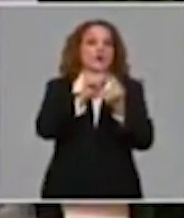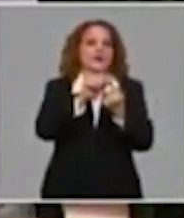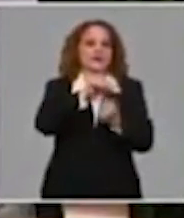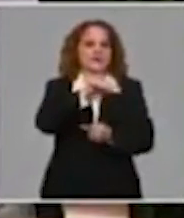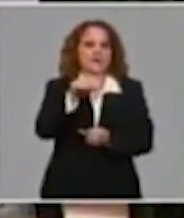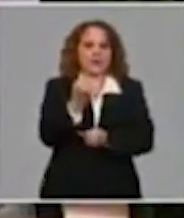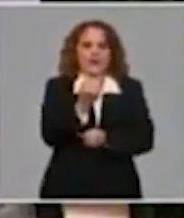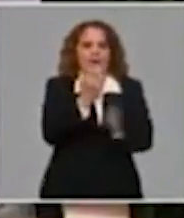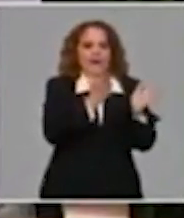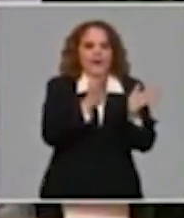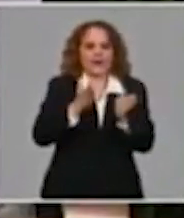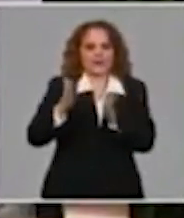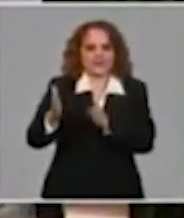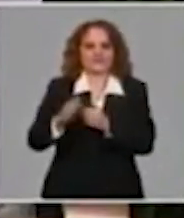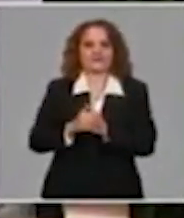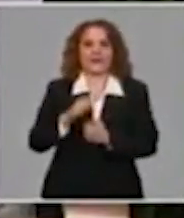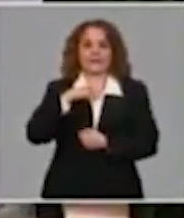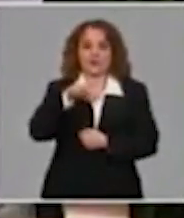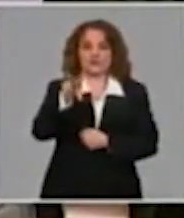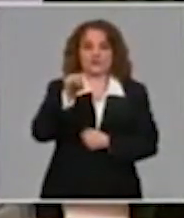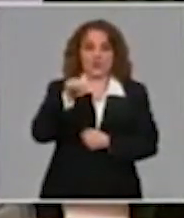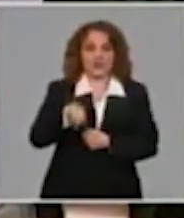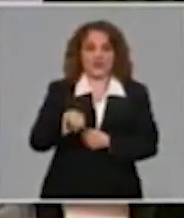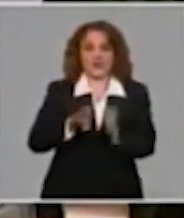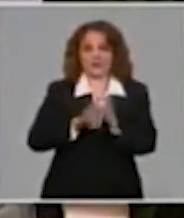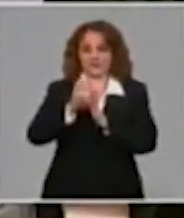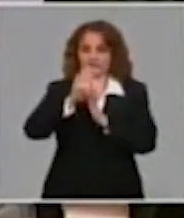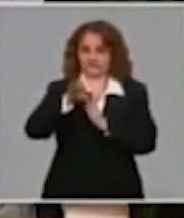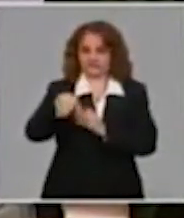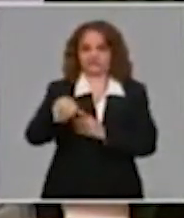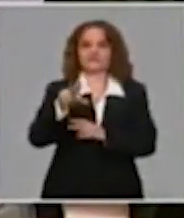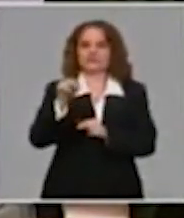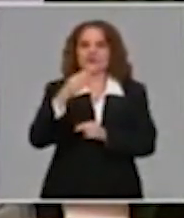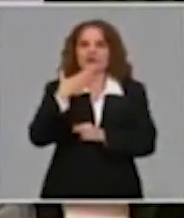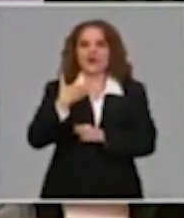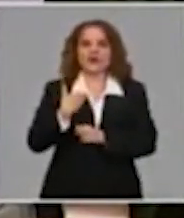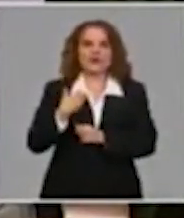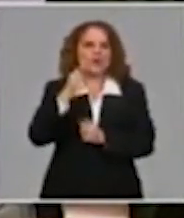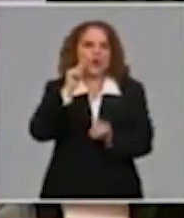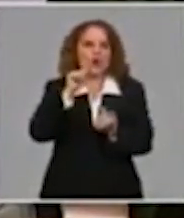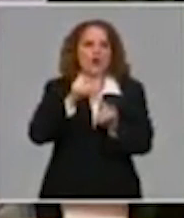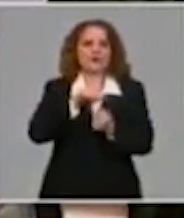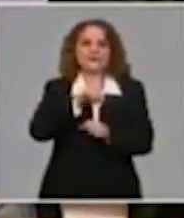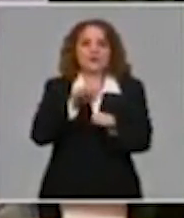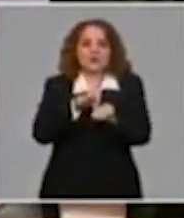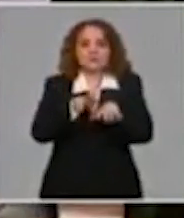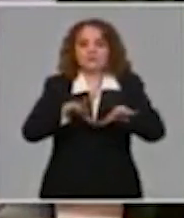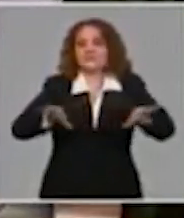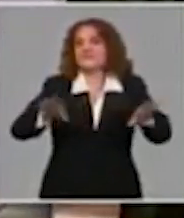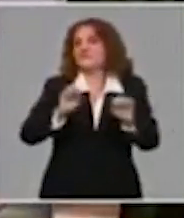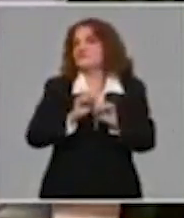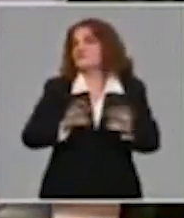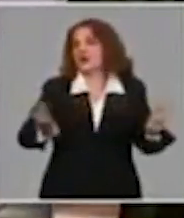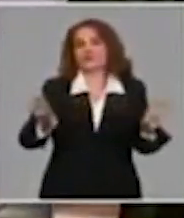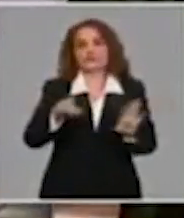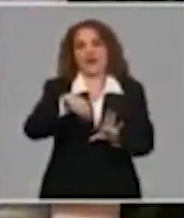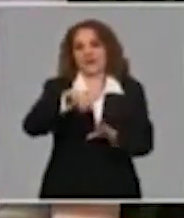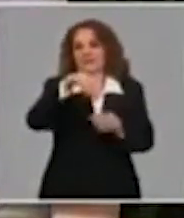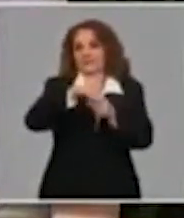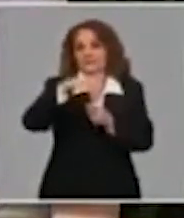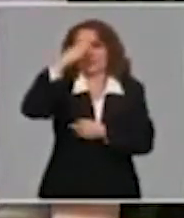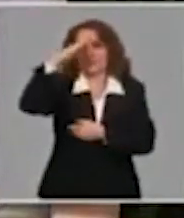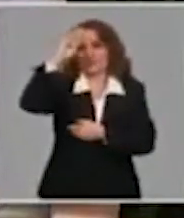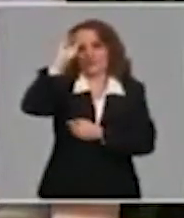para esta nueva etapa, para cada una de sus fases y llegar a la normalidad en la vida del país de